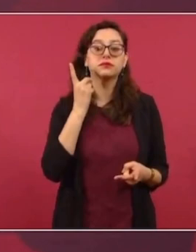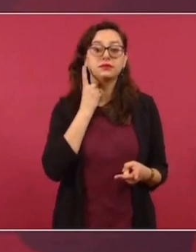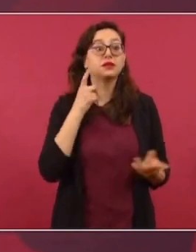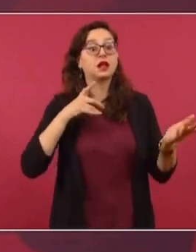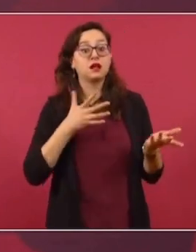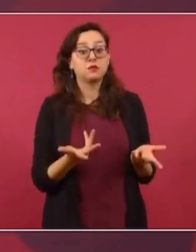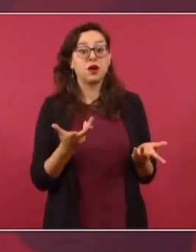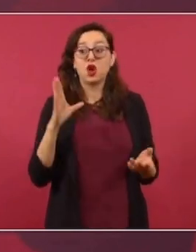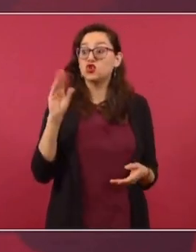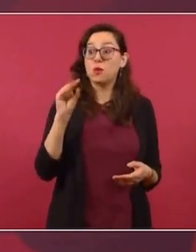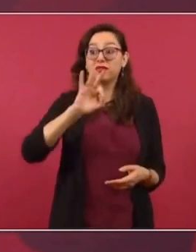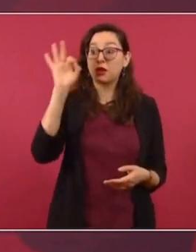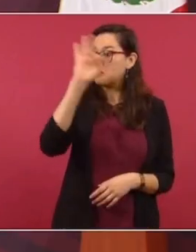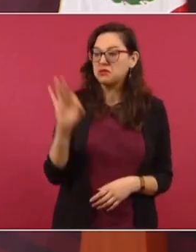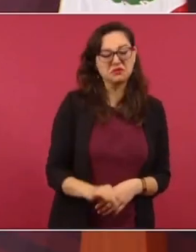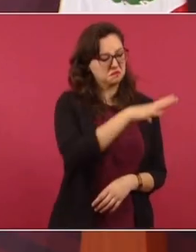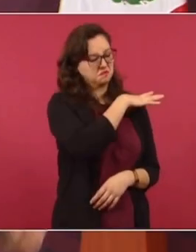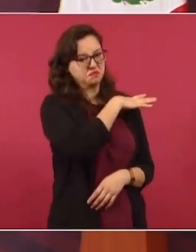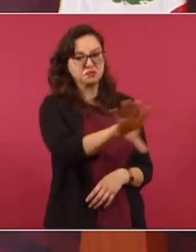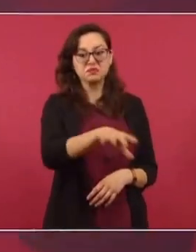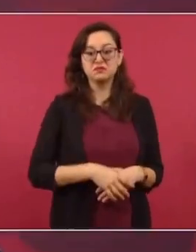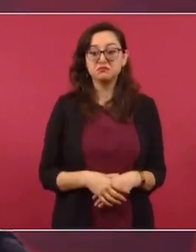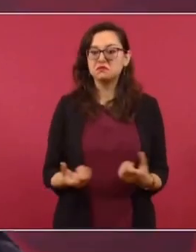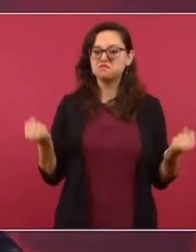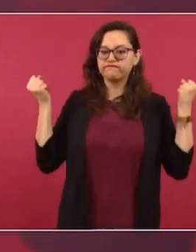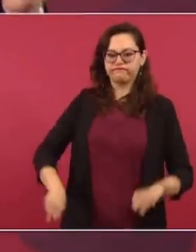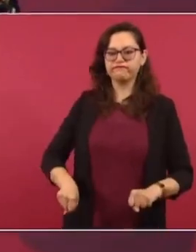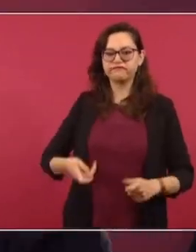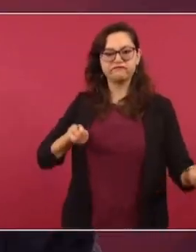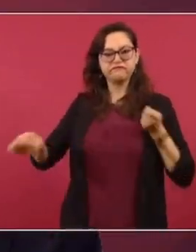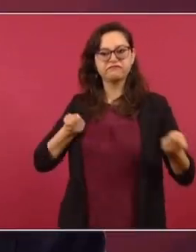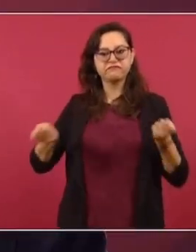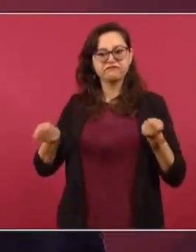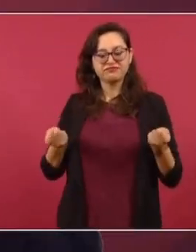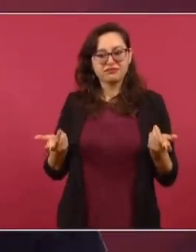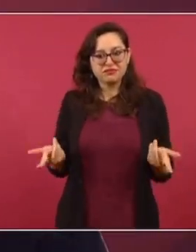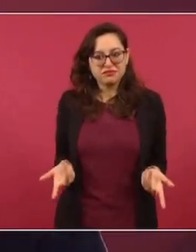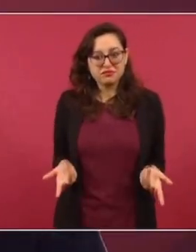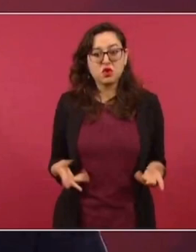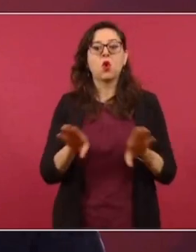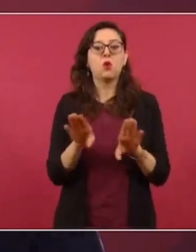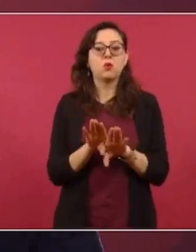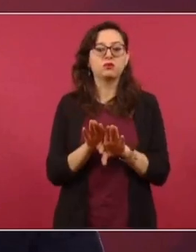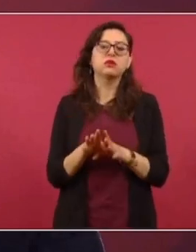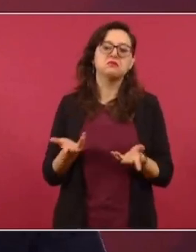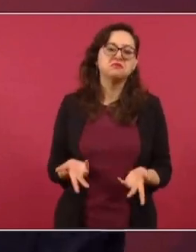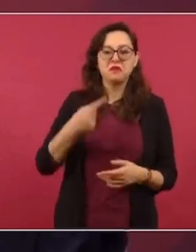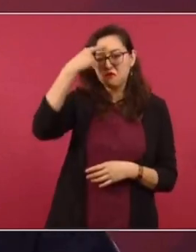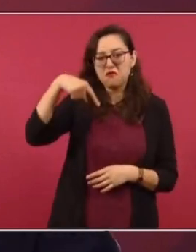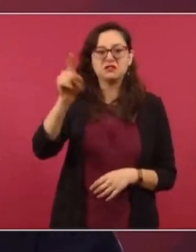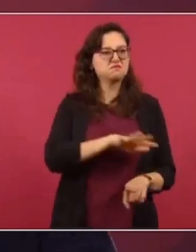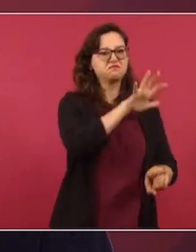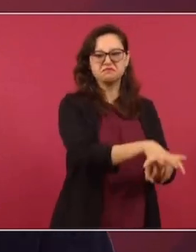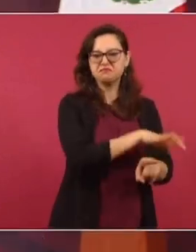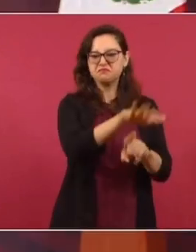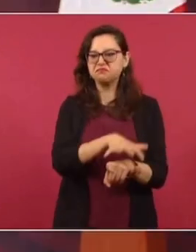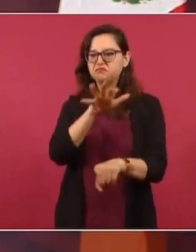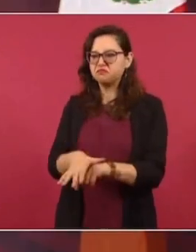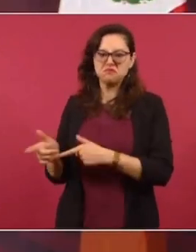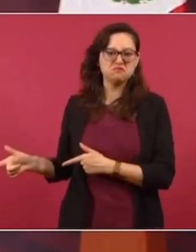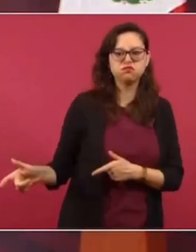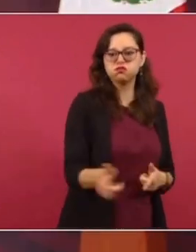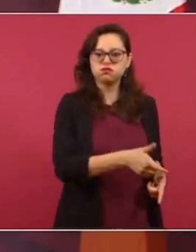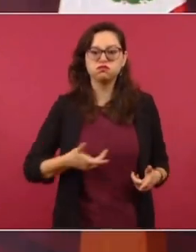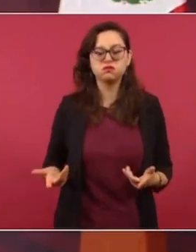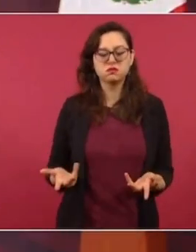tienen el 90 por ciento del rechazo y aún así ellos mandan con las bayonetas y con la represión, con la